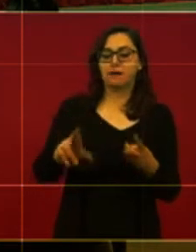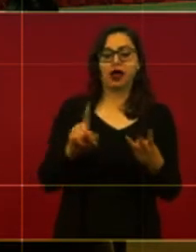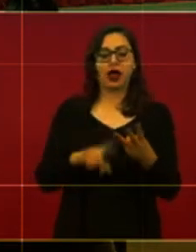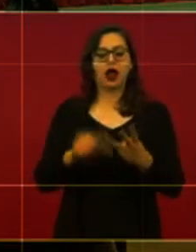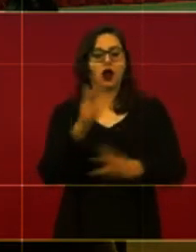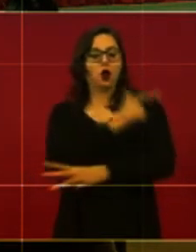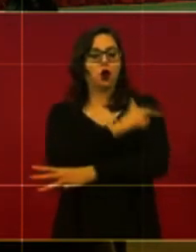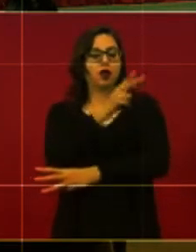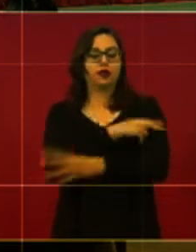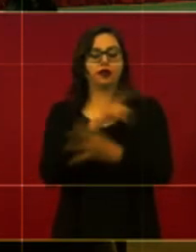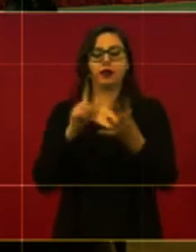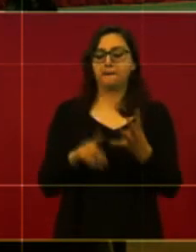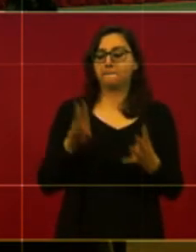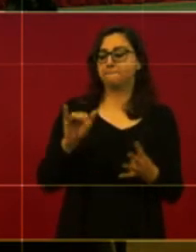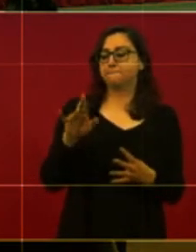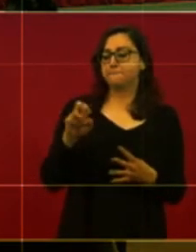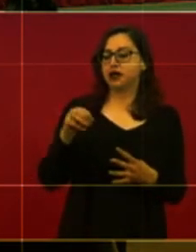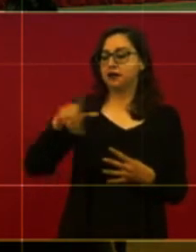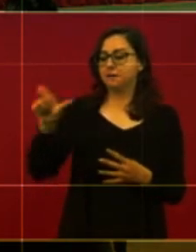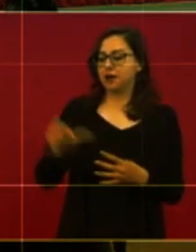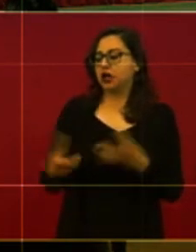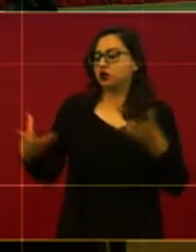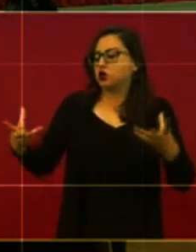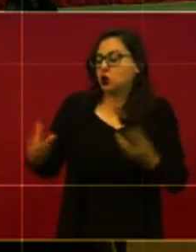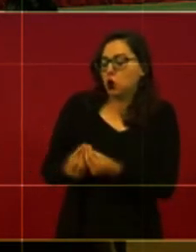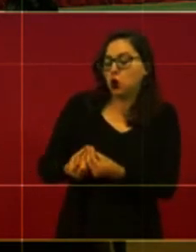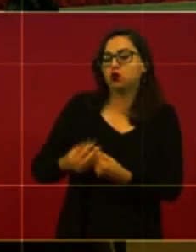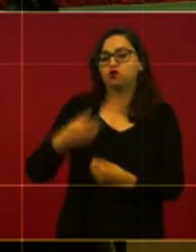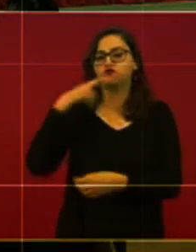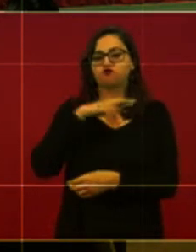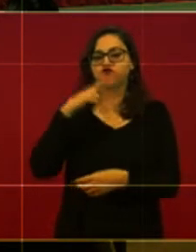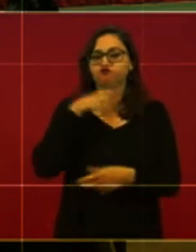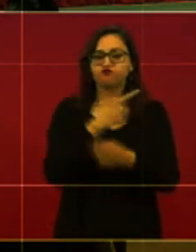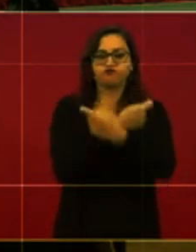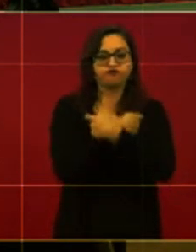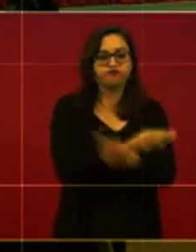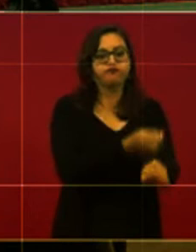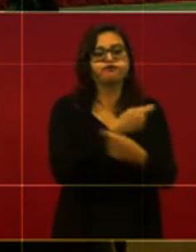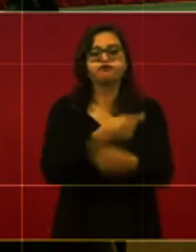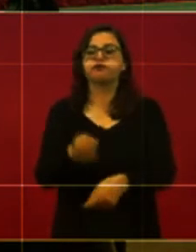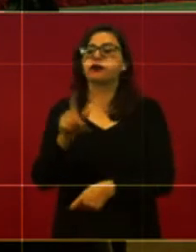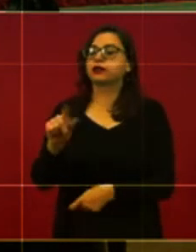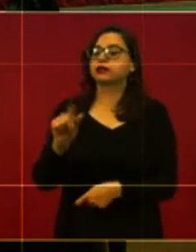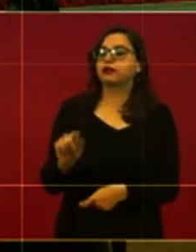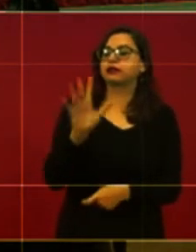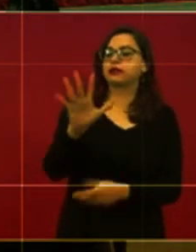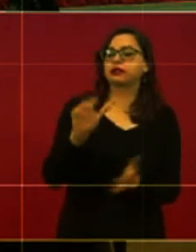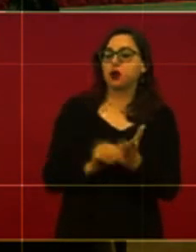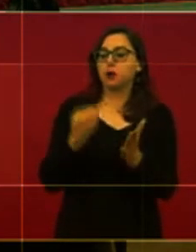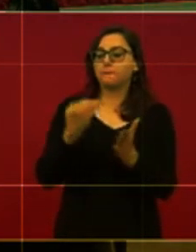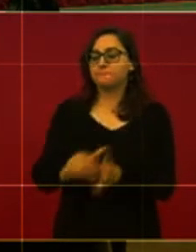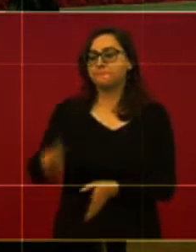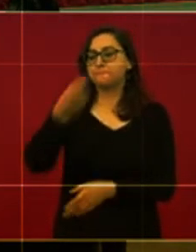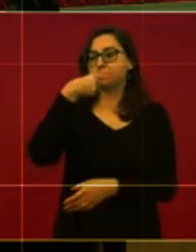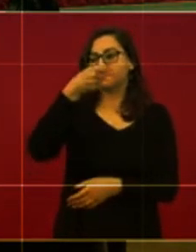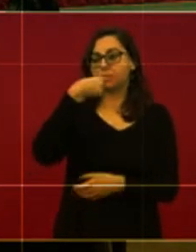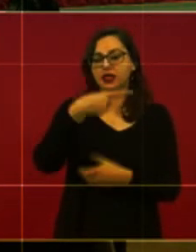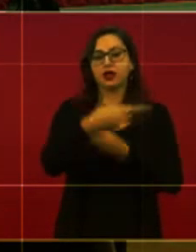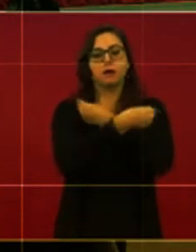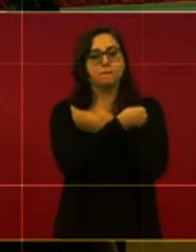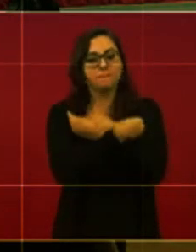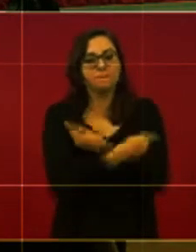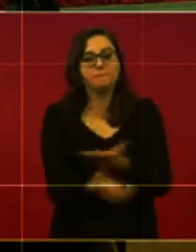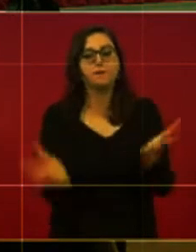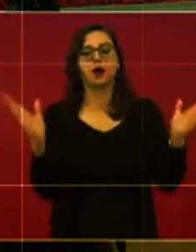y VIRMEX, se ha agilizado y asegurado la entrega de 75 millones, la siguiente,